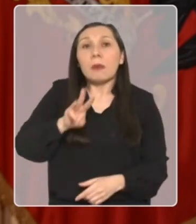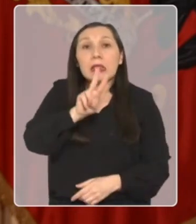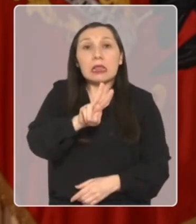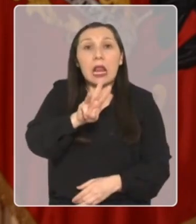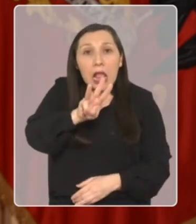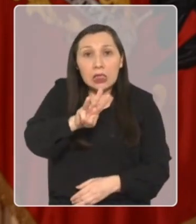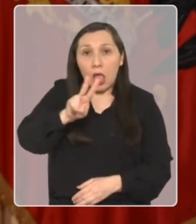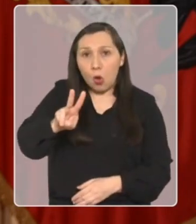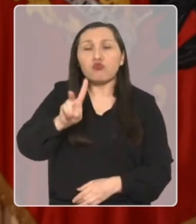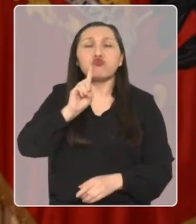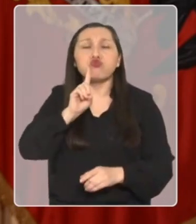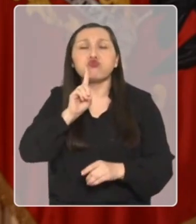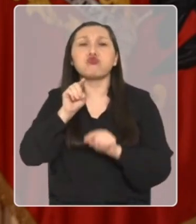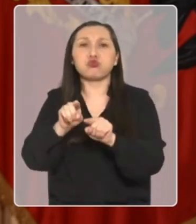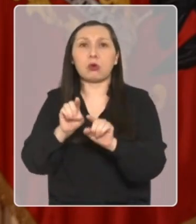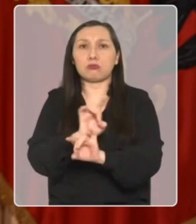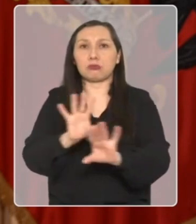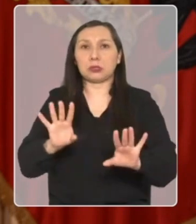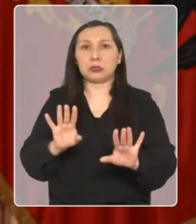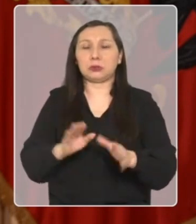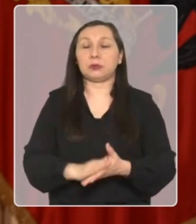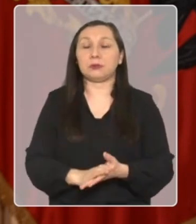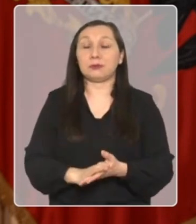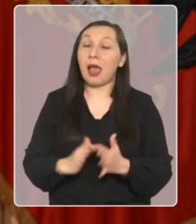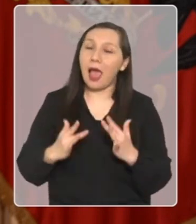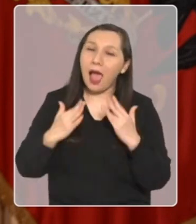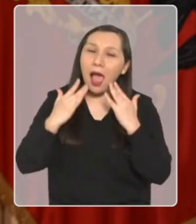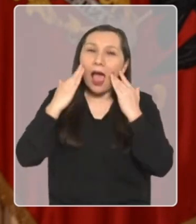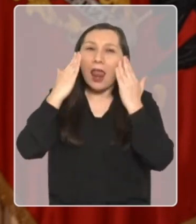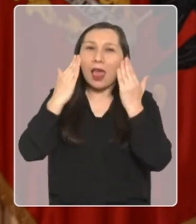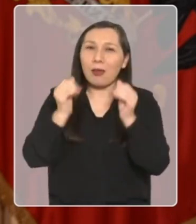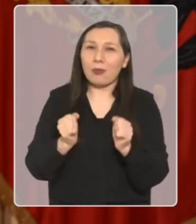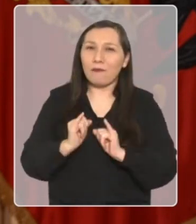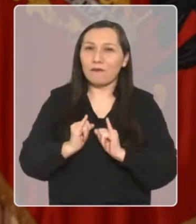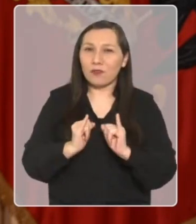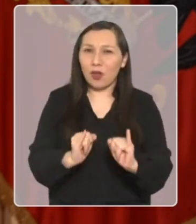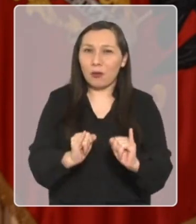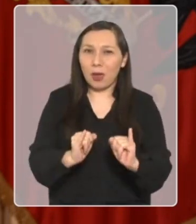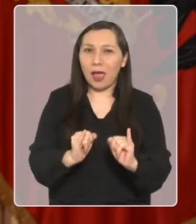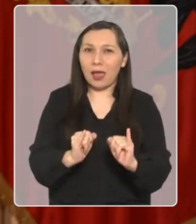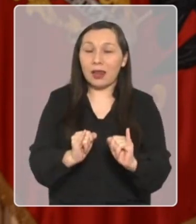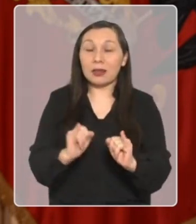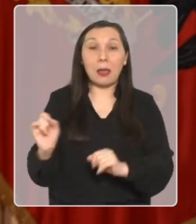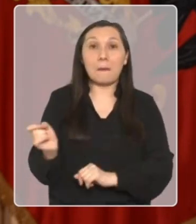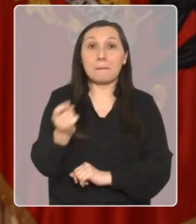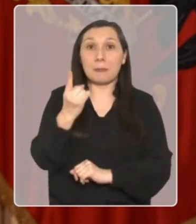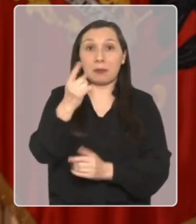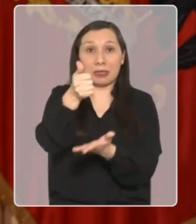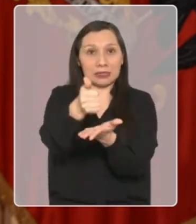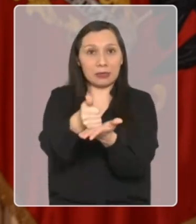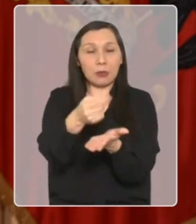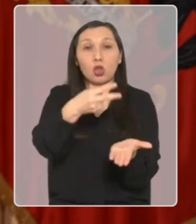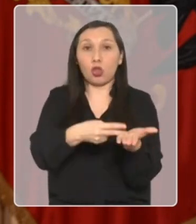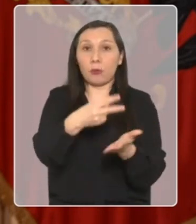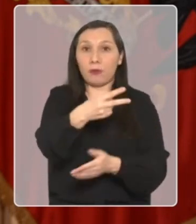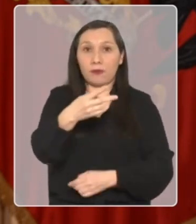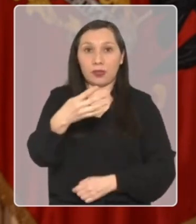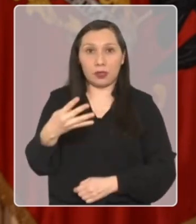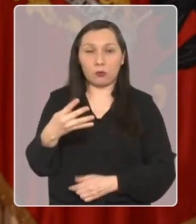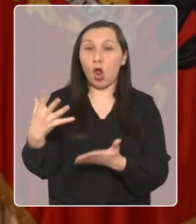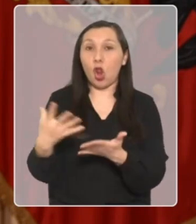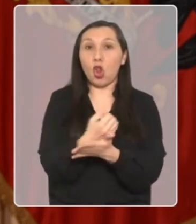de ellos tenían esta modalidad. Y con alegría puedo informarles que en el primer semestre del 2024